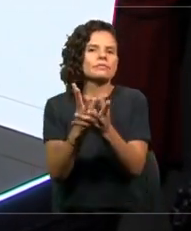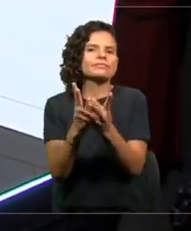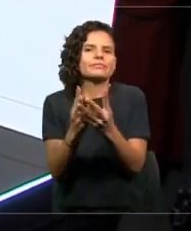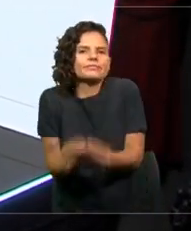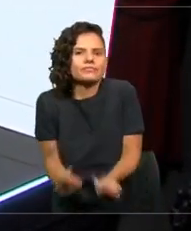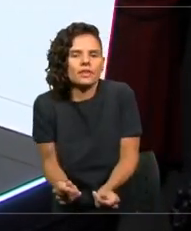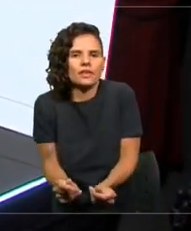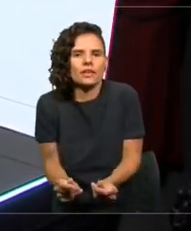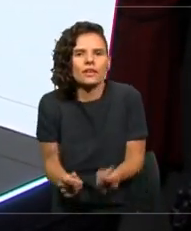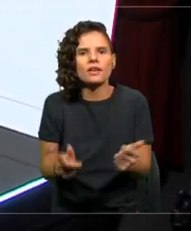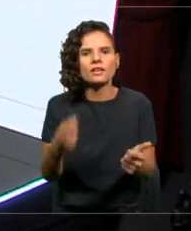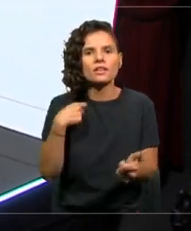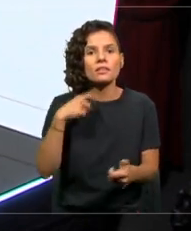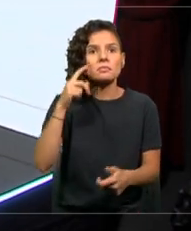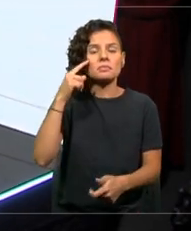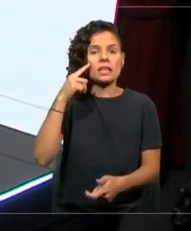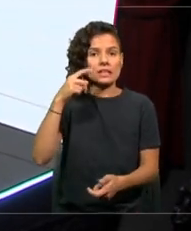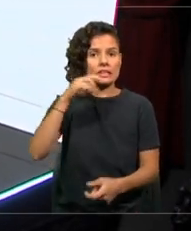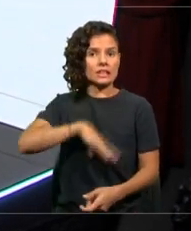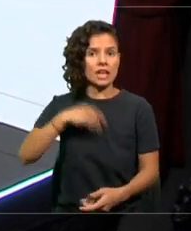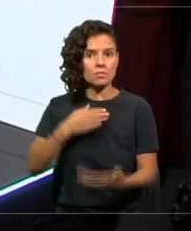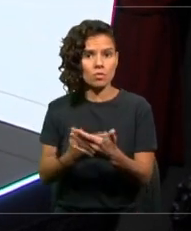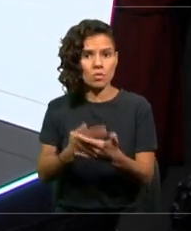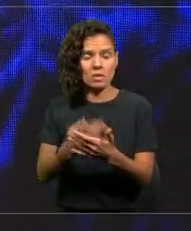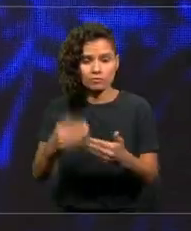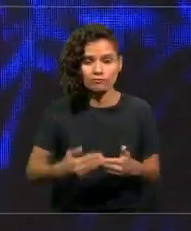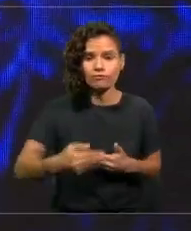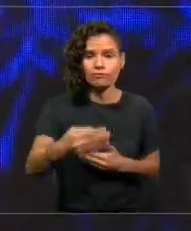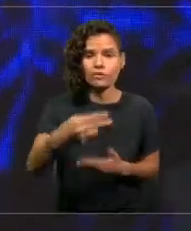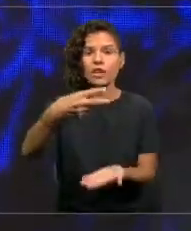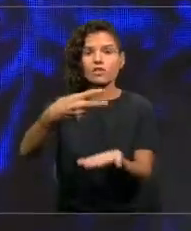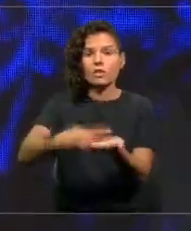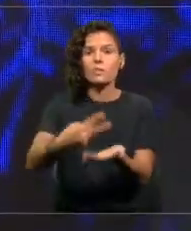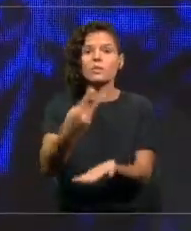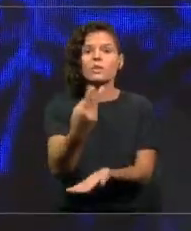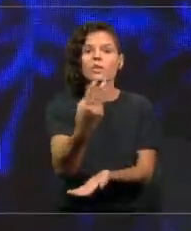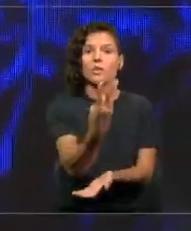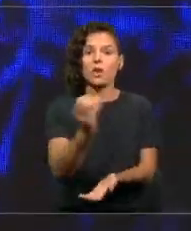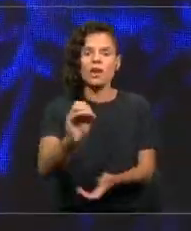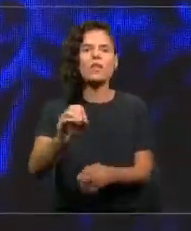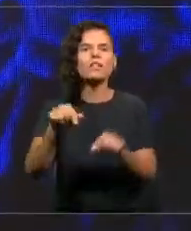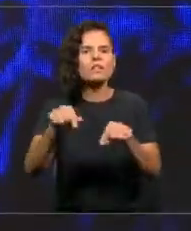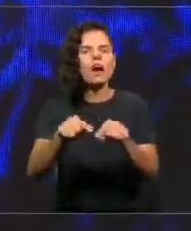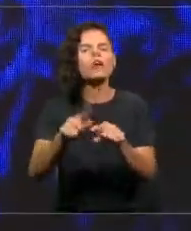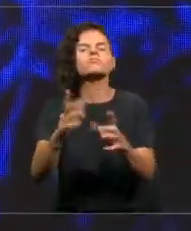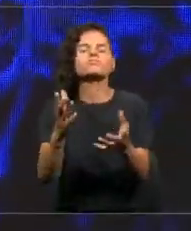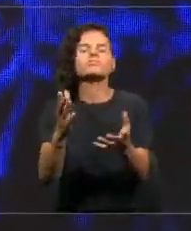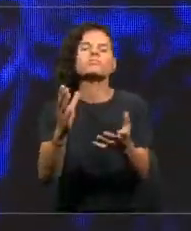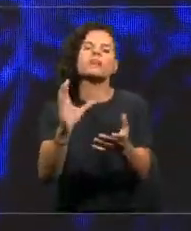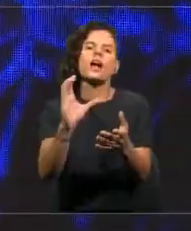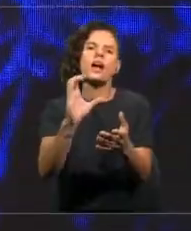con una matriz descarbonizada y un país carbono neutral el año 2050.